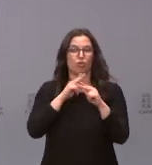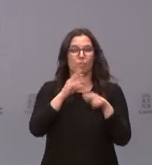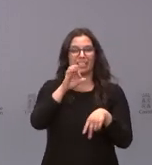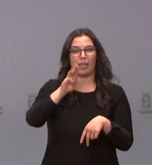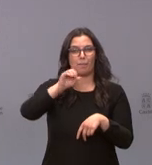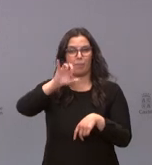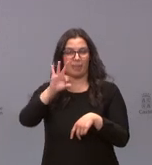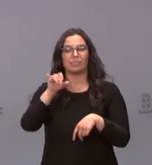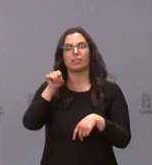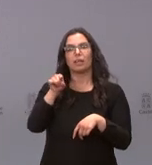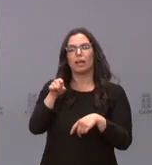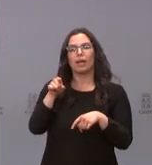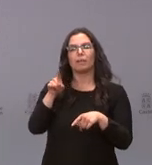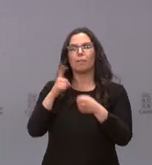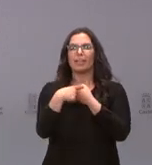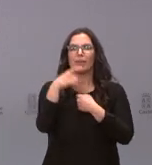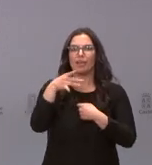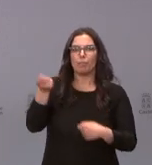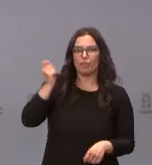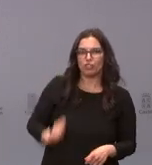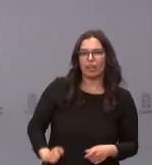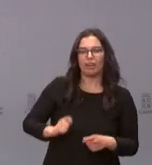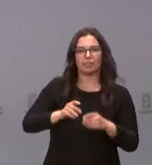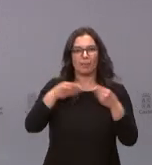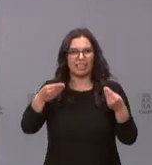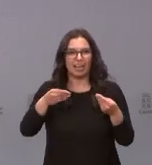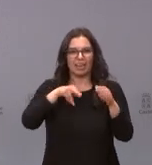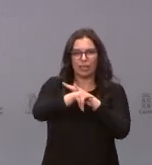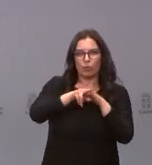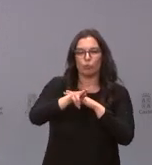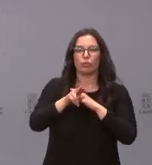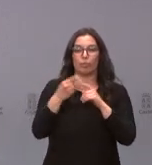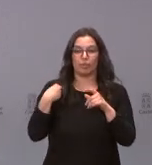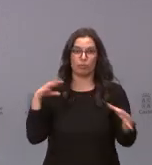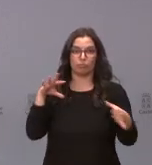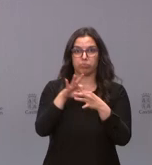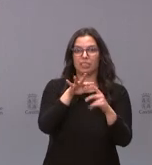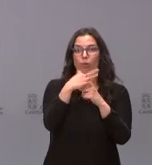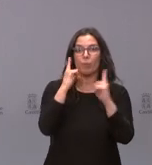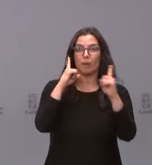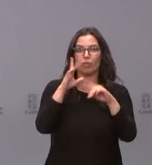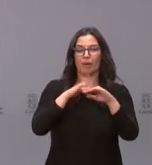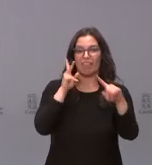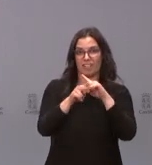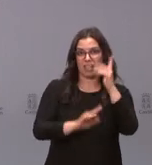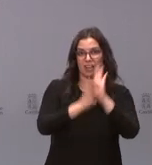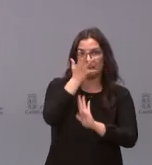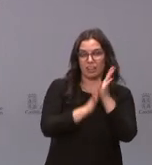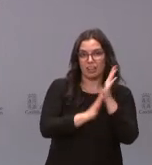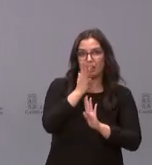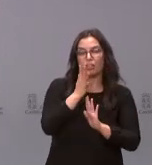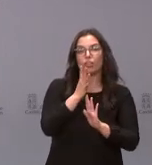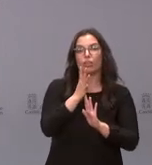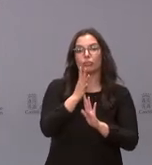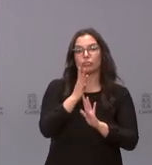están entregados por aquellos profesionales, aquellos medios materiales asignados a la actuación de prevención para evitar y disminuir los incendios